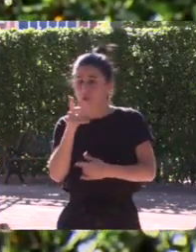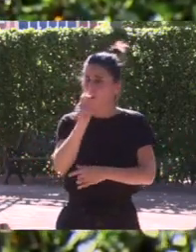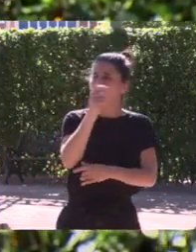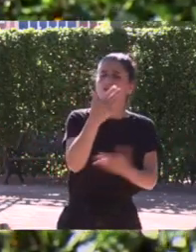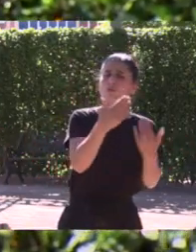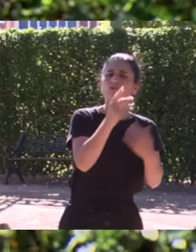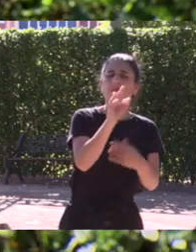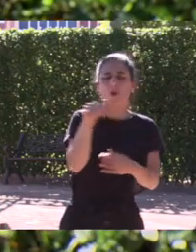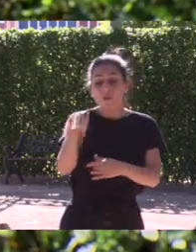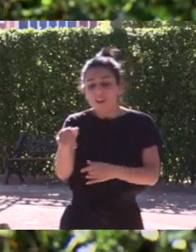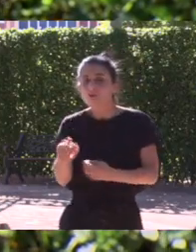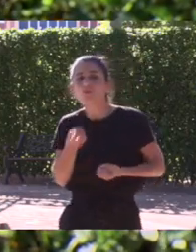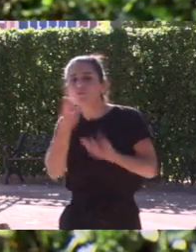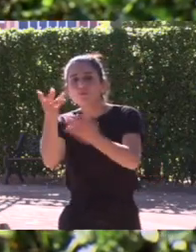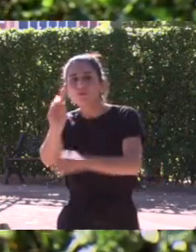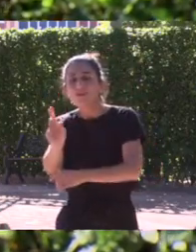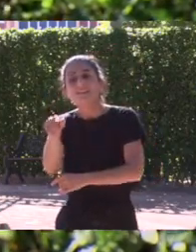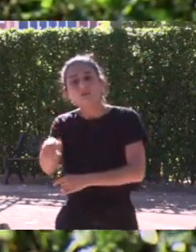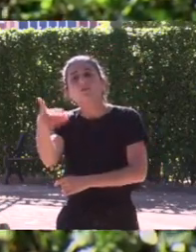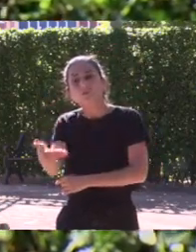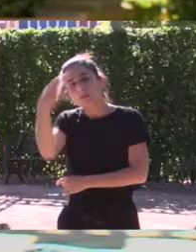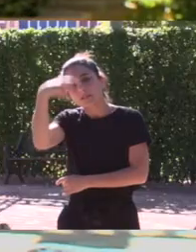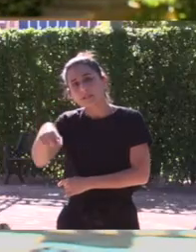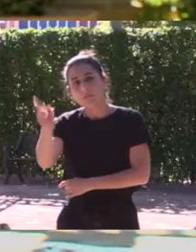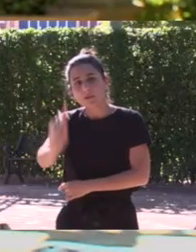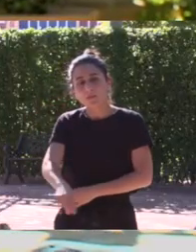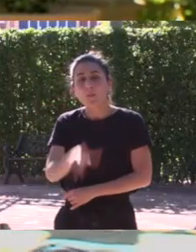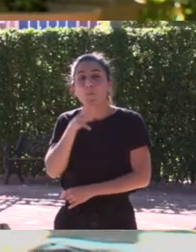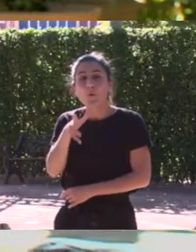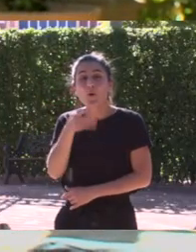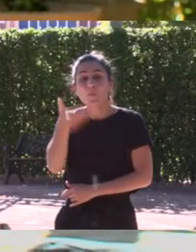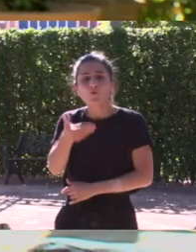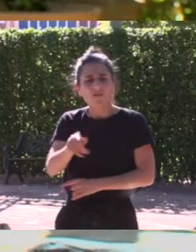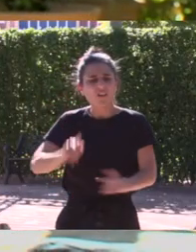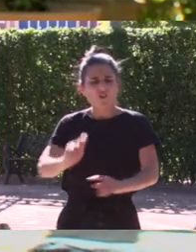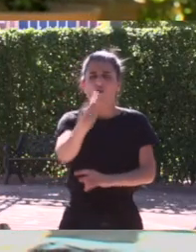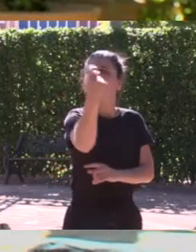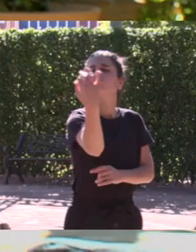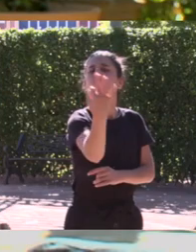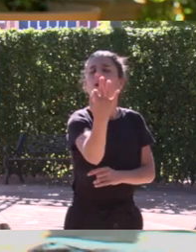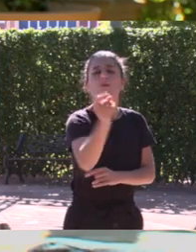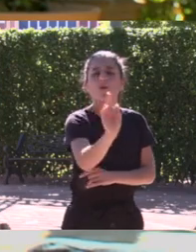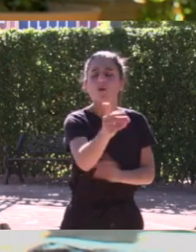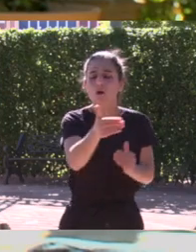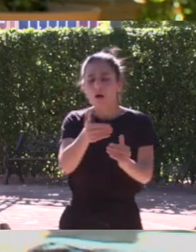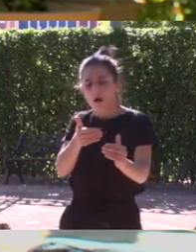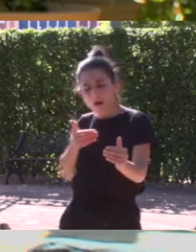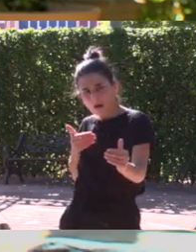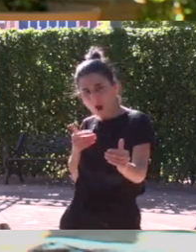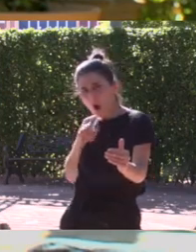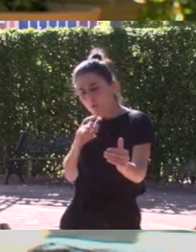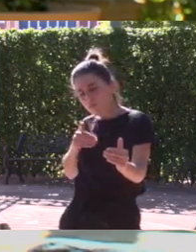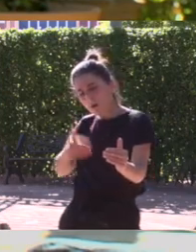ello que de mis éxitos yo creo que realmente vale la pena resaltarlo porque lo importante no es solo a donde hemos llegado sino es un poco